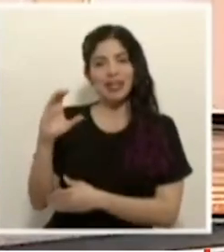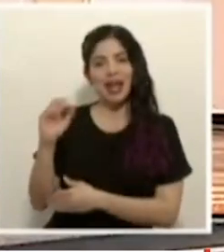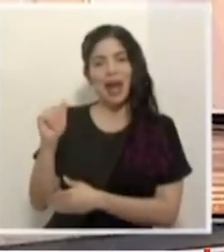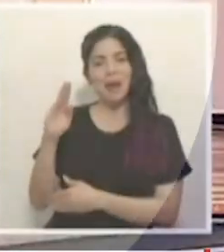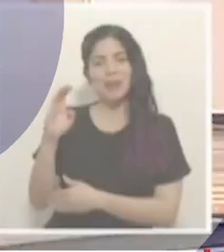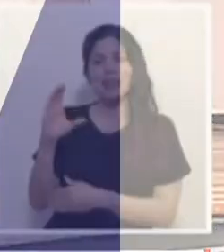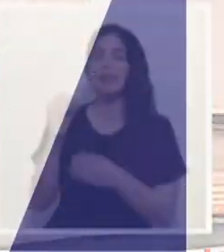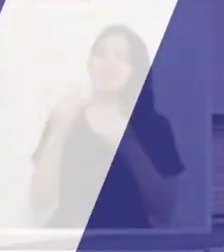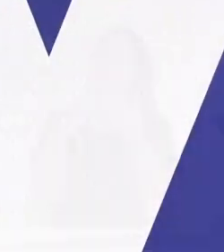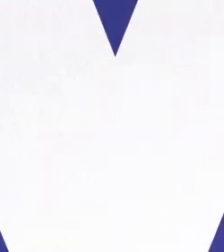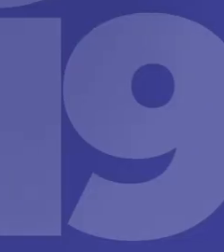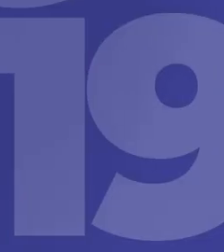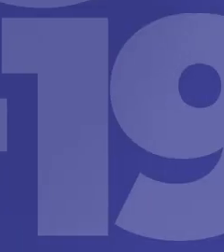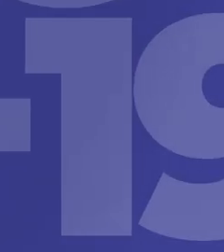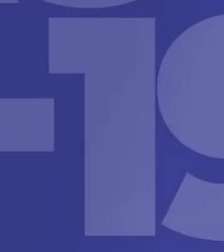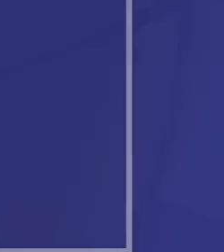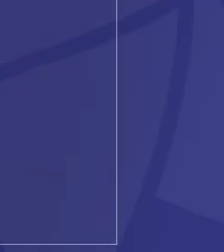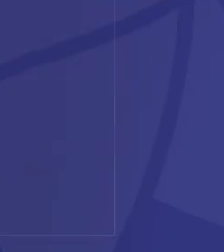tardes hasta mañana